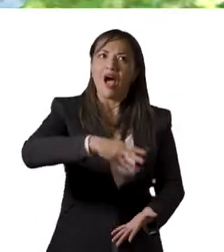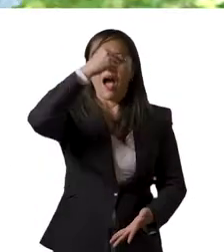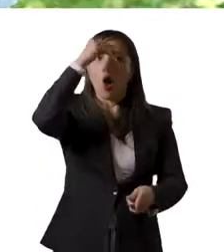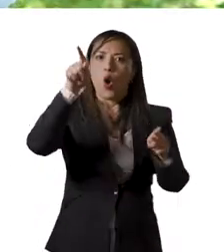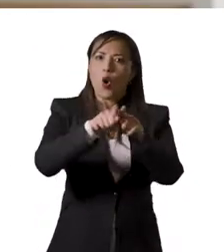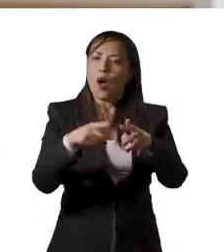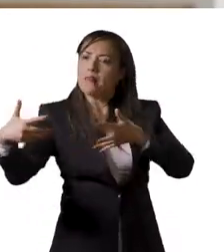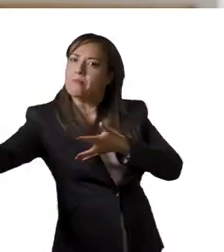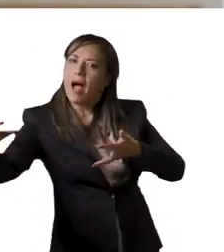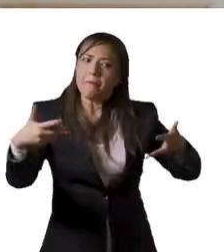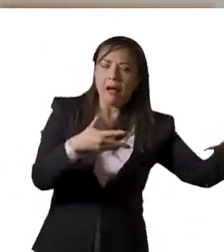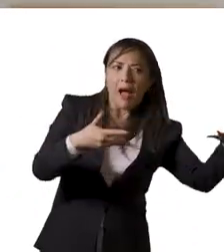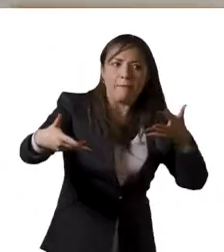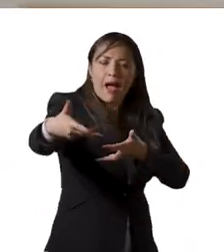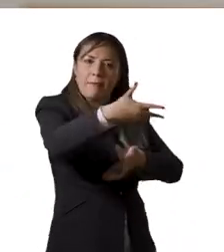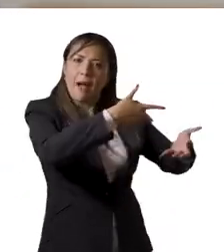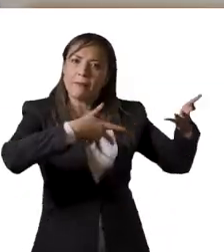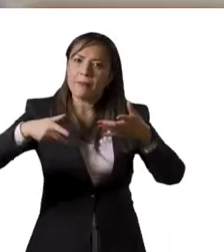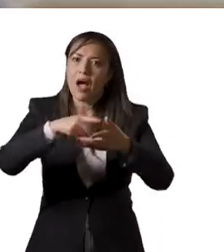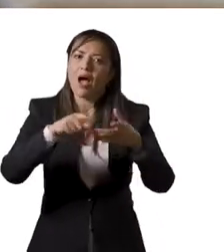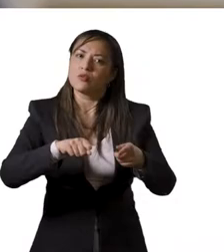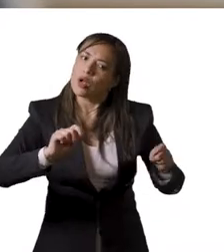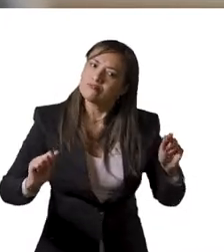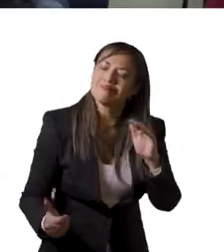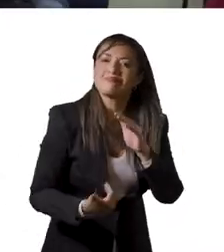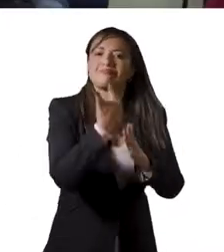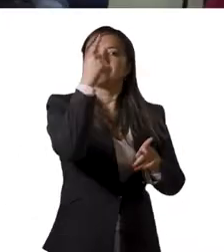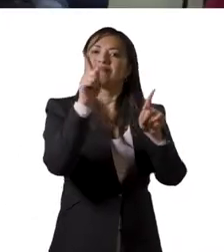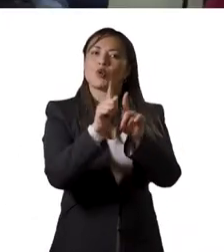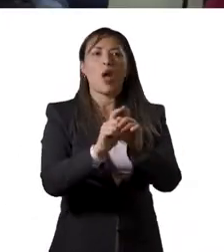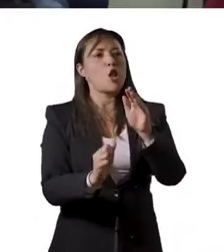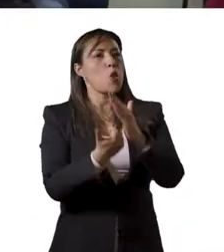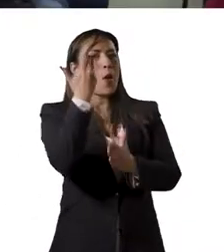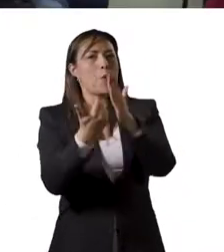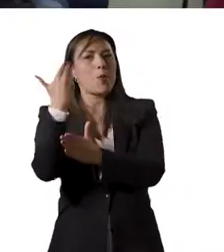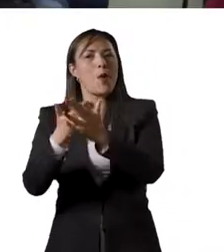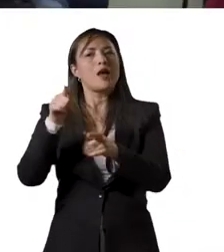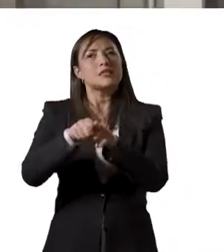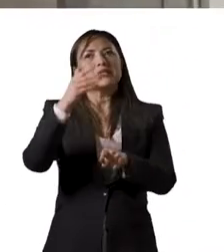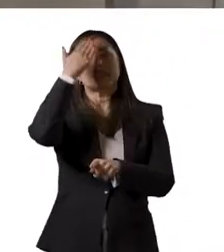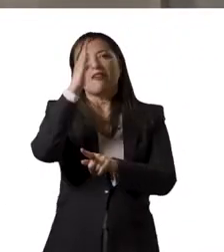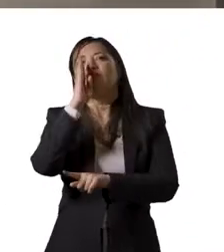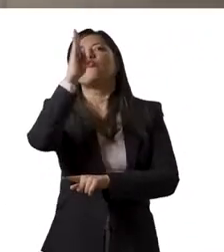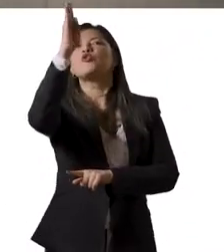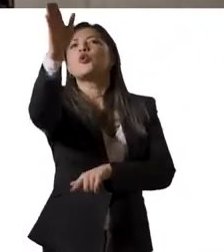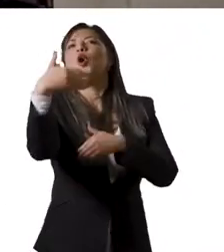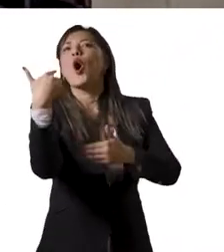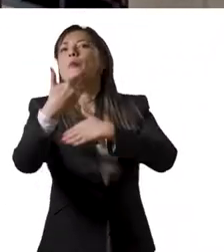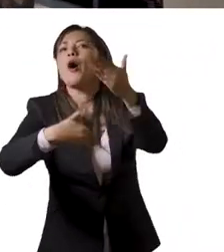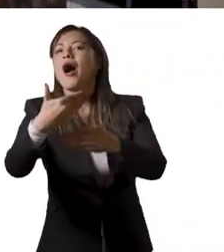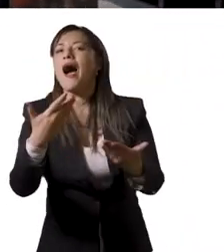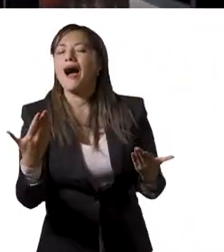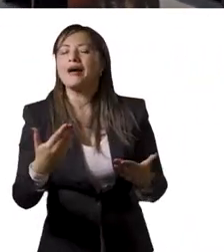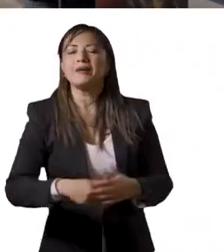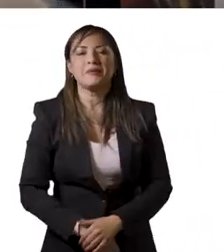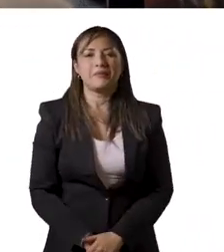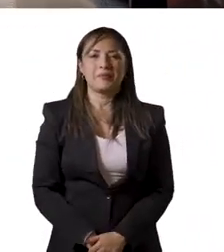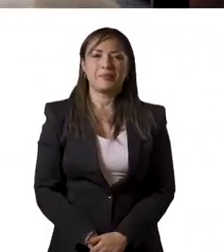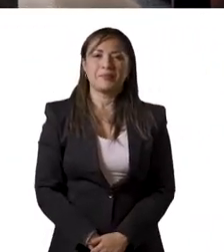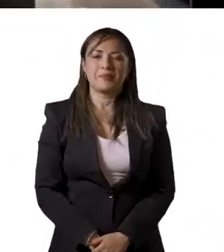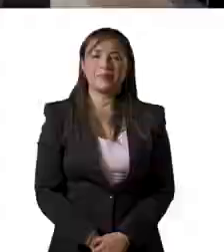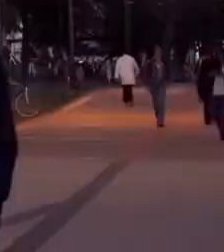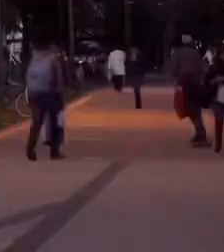una universidad que aprende de una manera colaborativa, permitiéndole renovarse y modernizarse de cara a los desafíos del futuro.